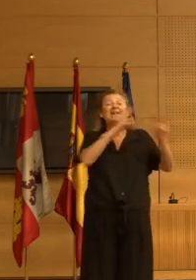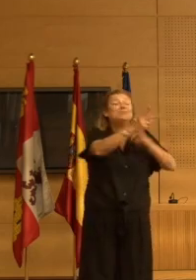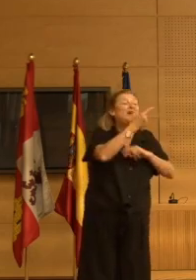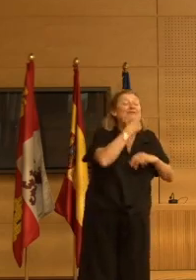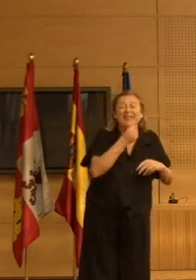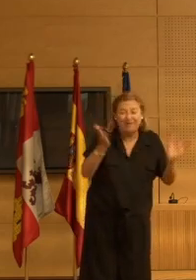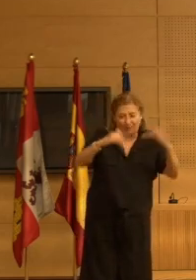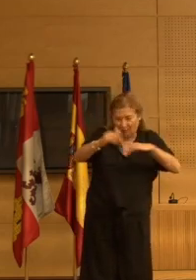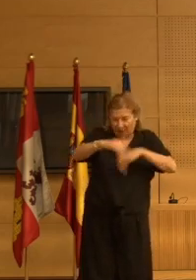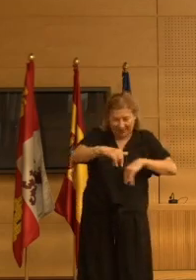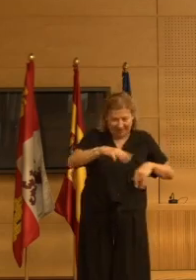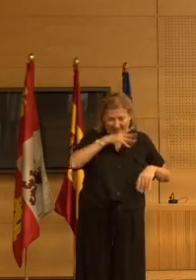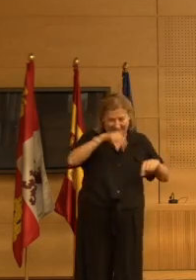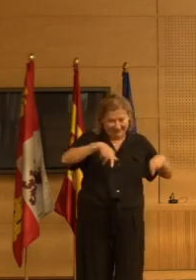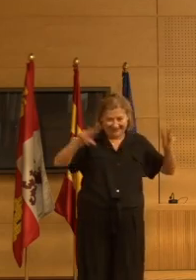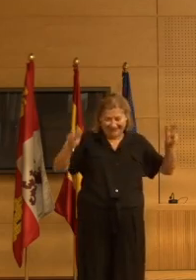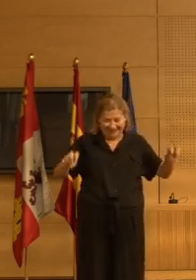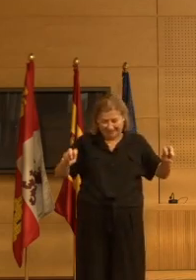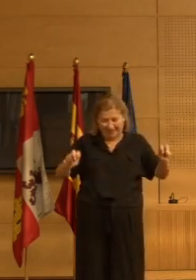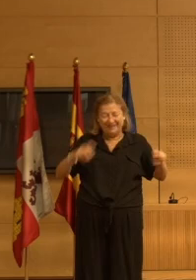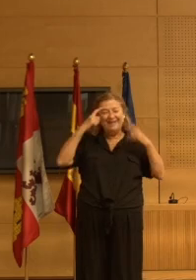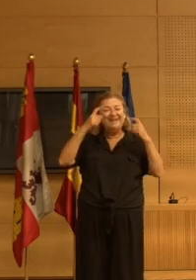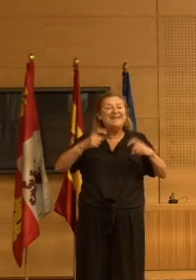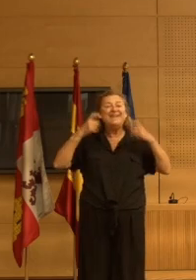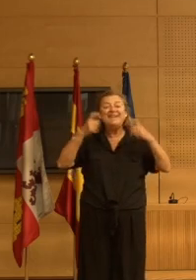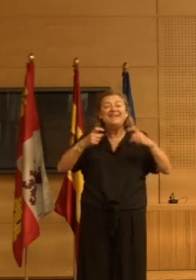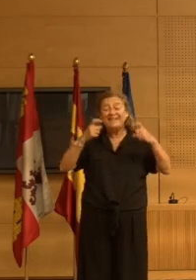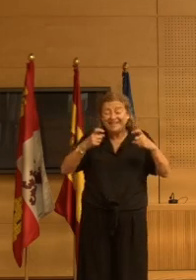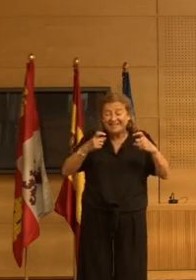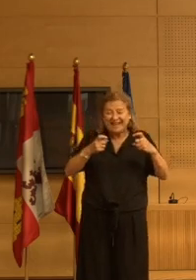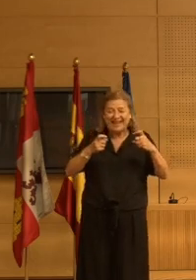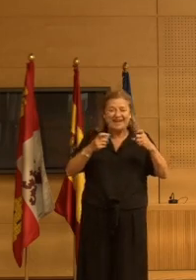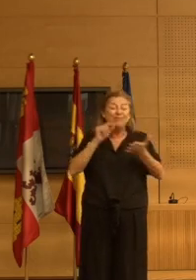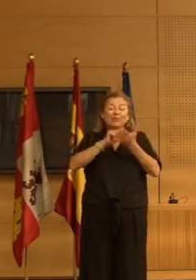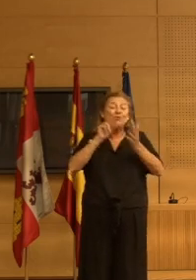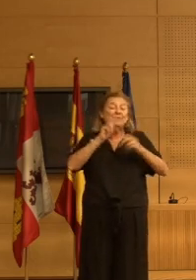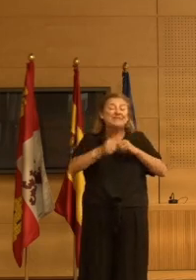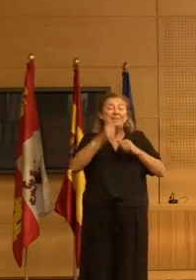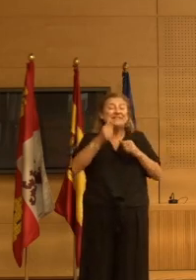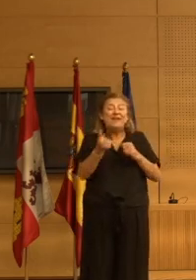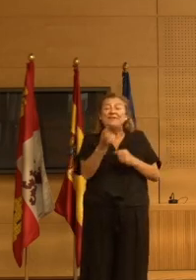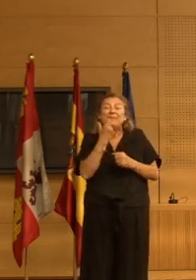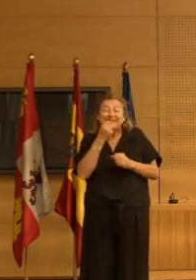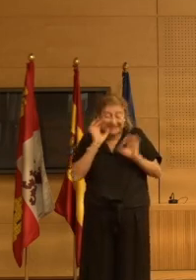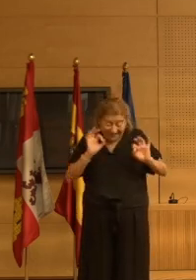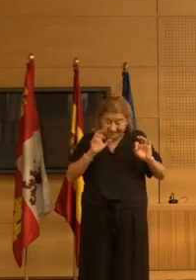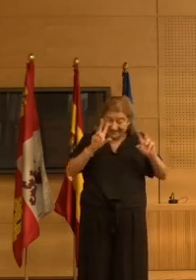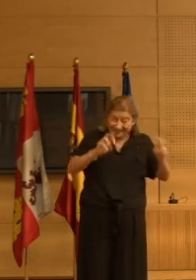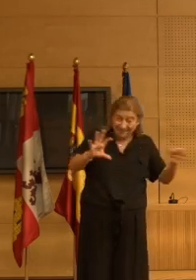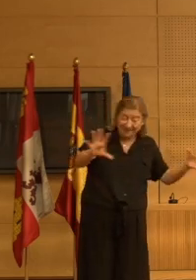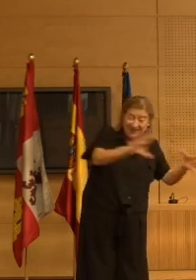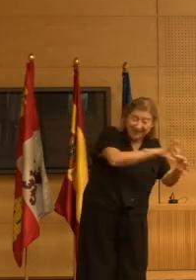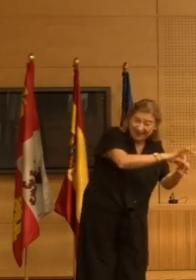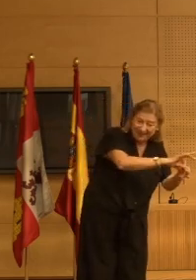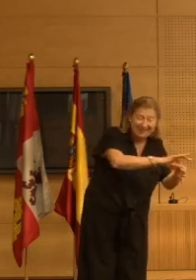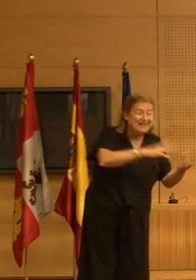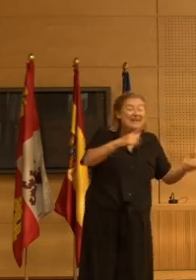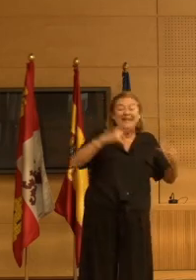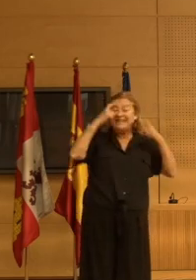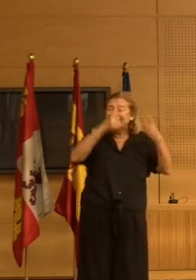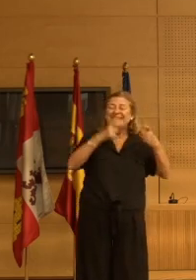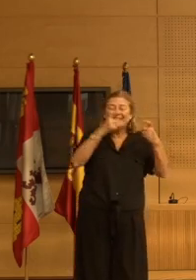a esto intentar bueno desde el punto de vista más estrictamente farmacológico pues igual intentar